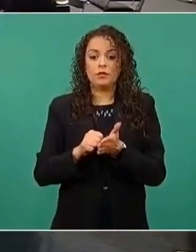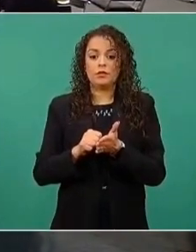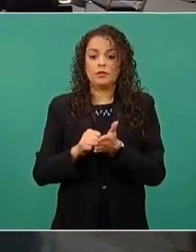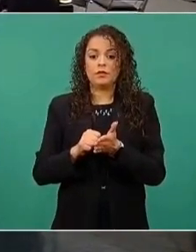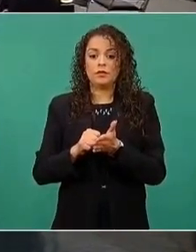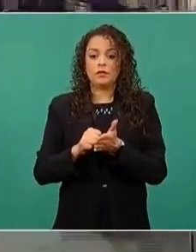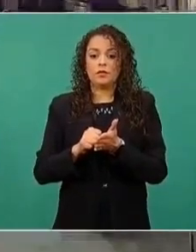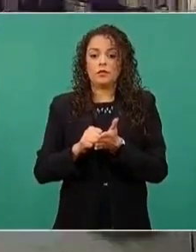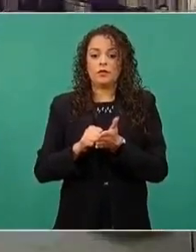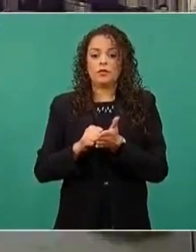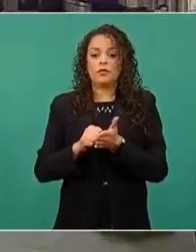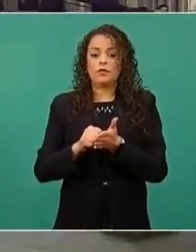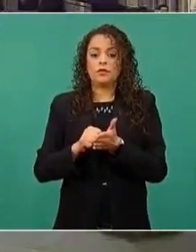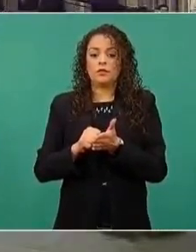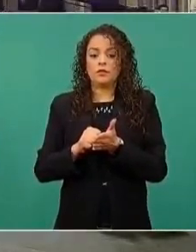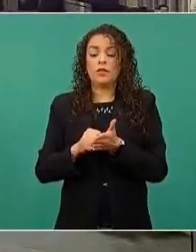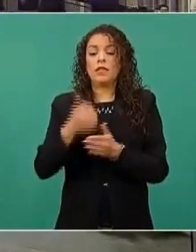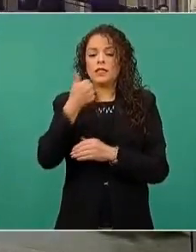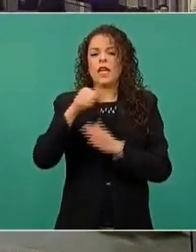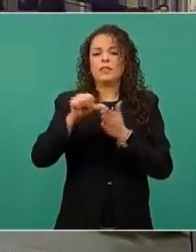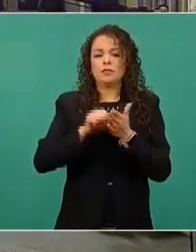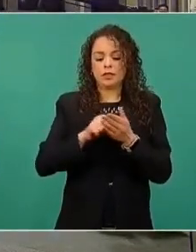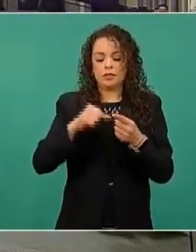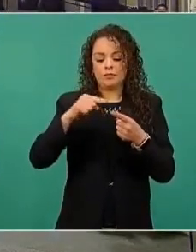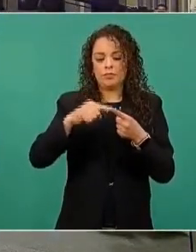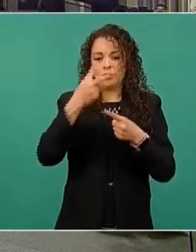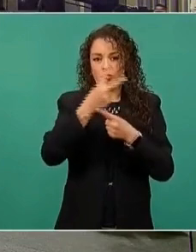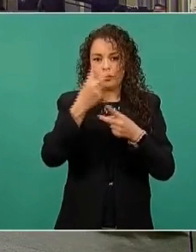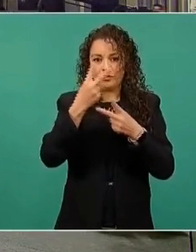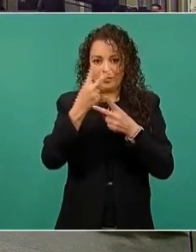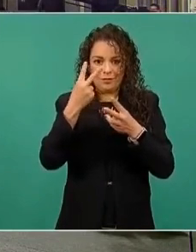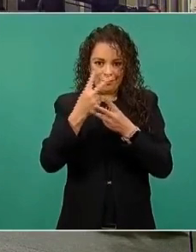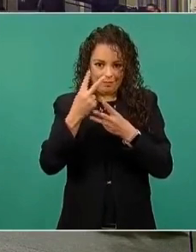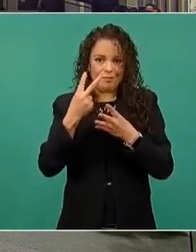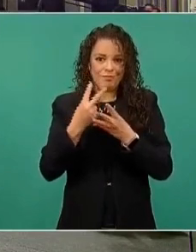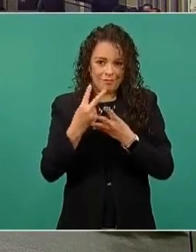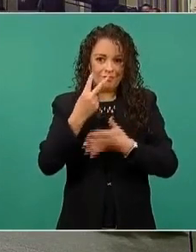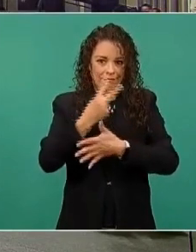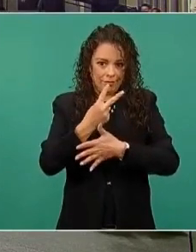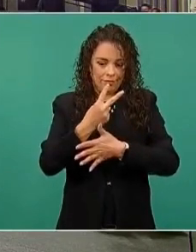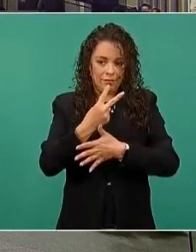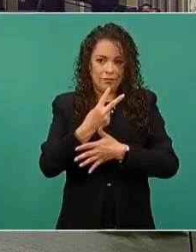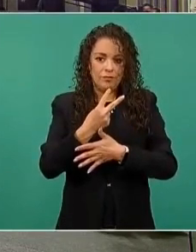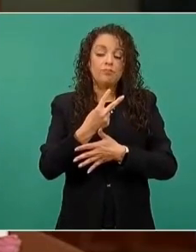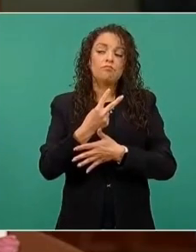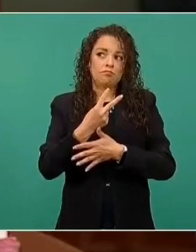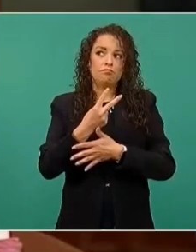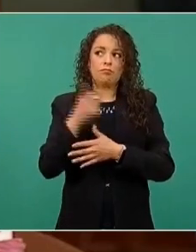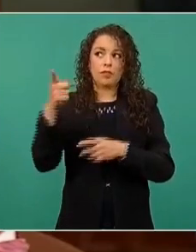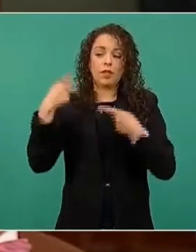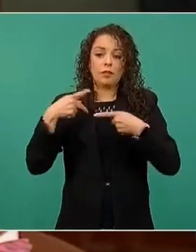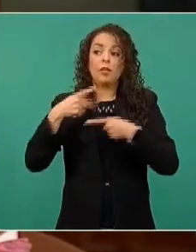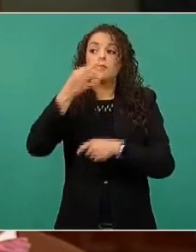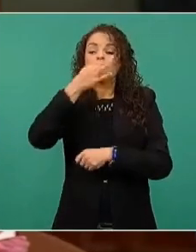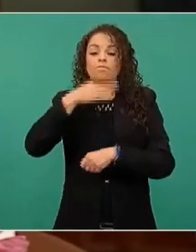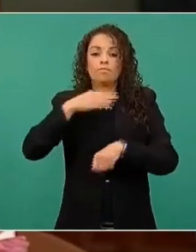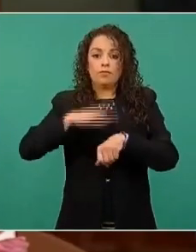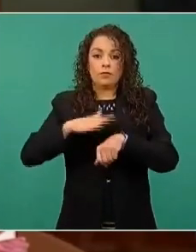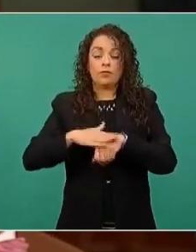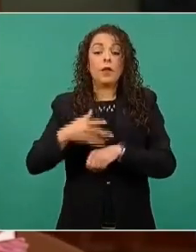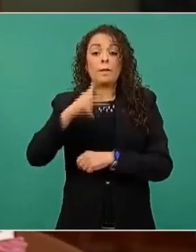porque obviamente no quiere tener represalias para su hijo, que está ahorita estudiando ahí.